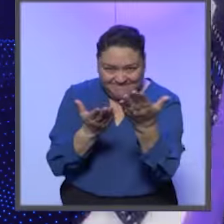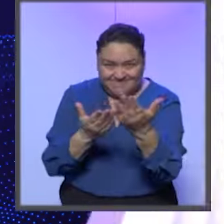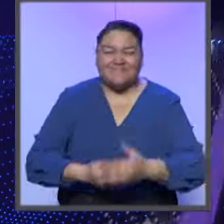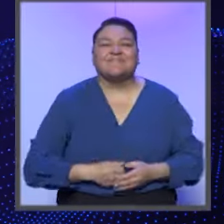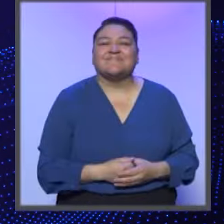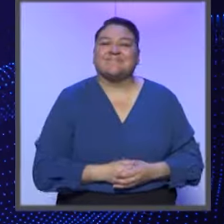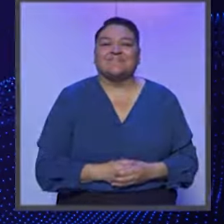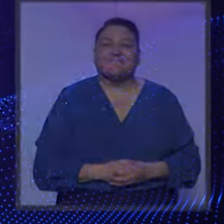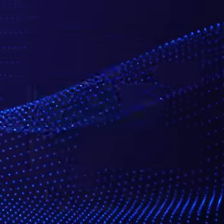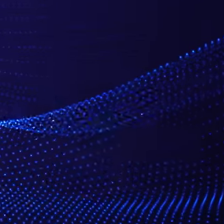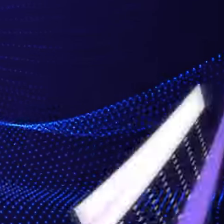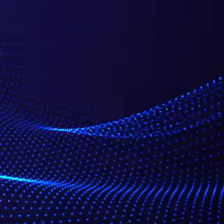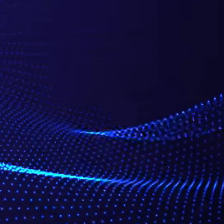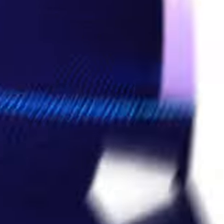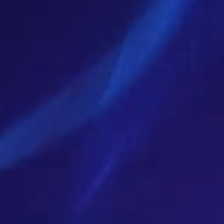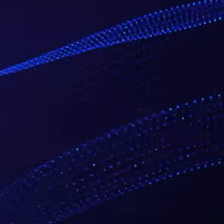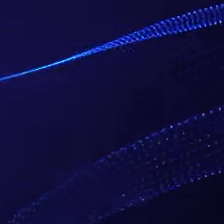Federación. Tu Tribunal.